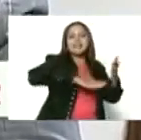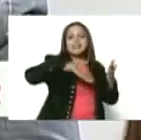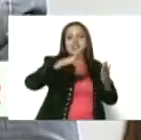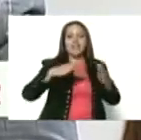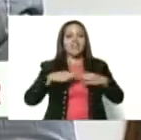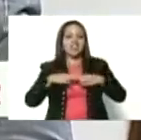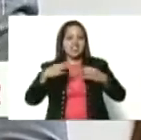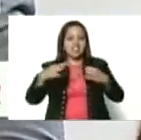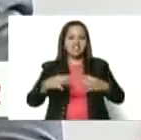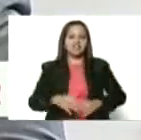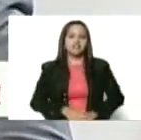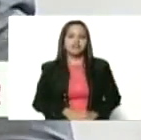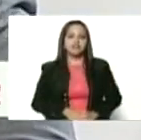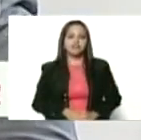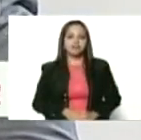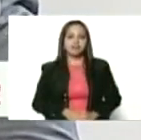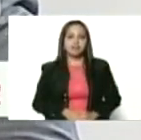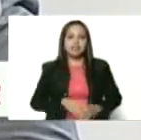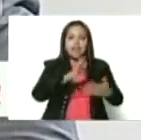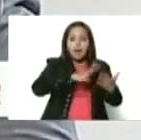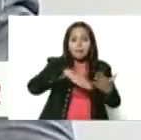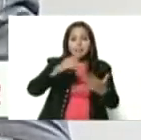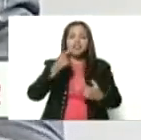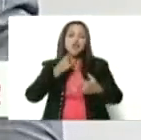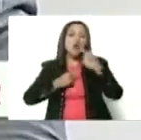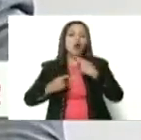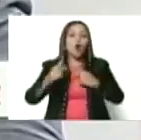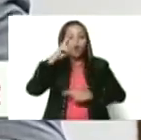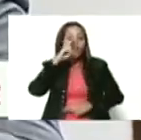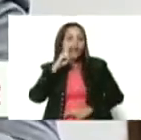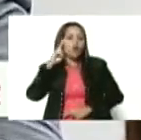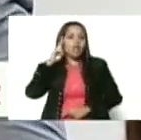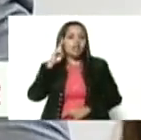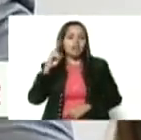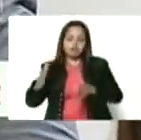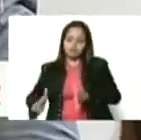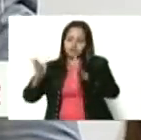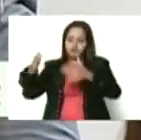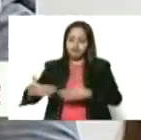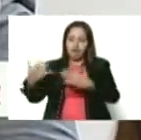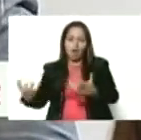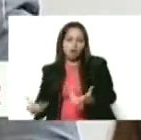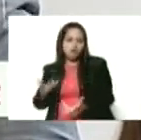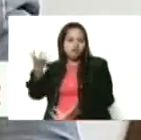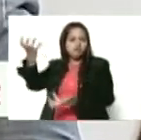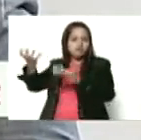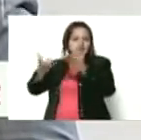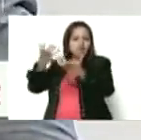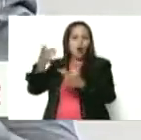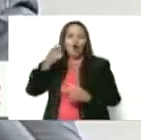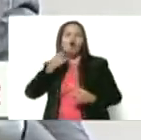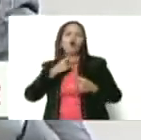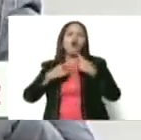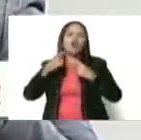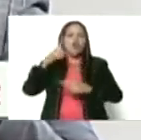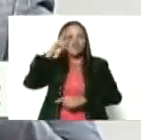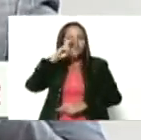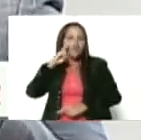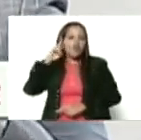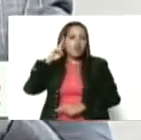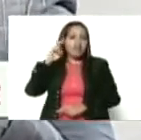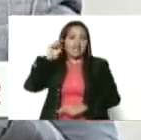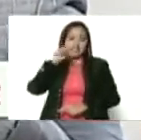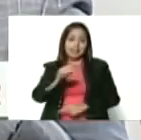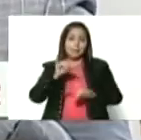día estaban tintando de color violeta. Por la chimenea emanaba el humo color violeta. Y por eso este